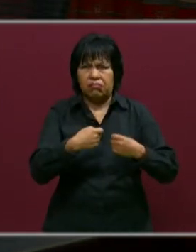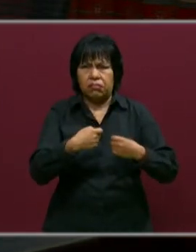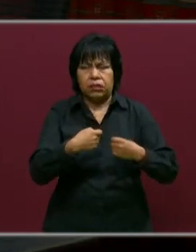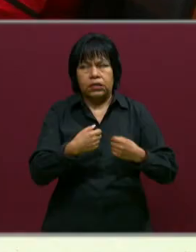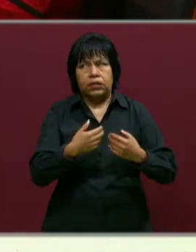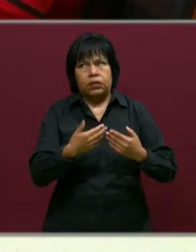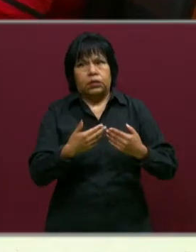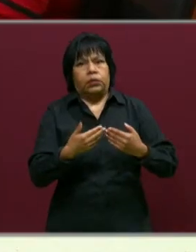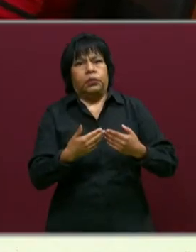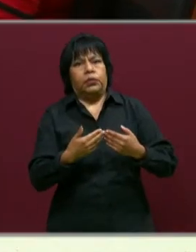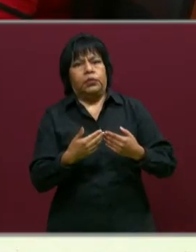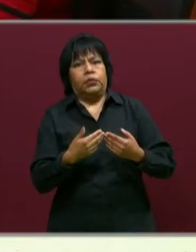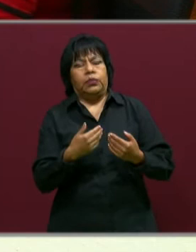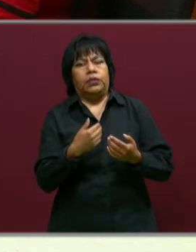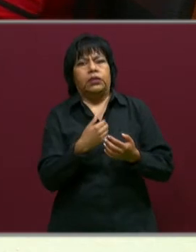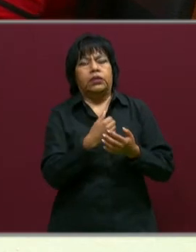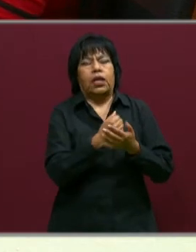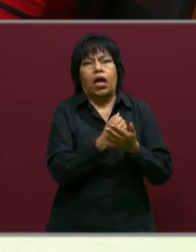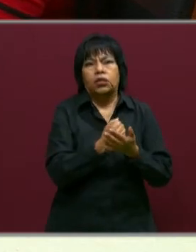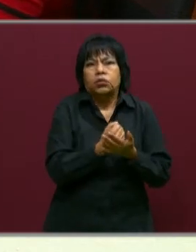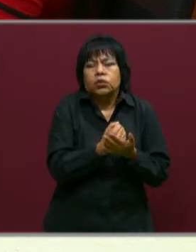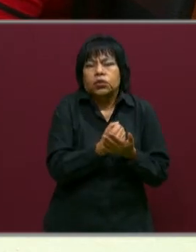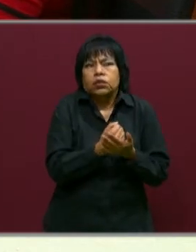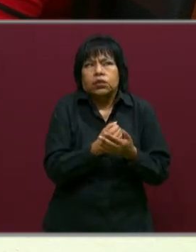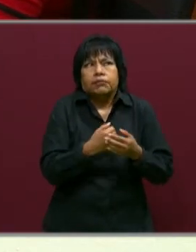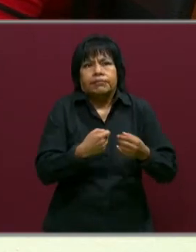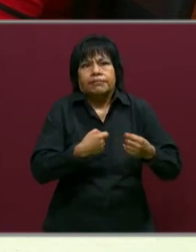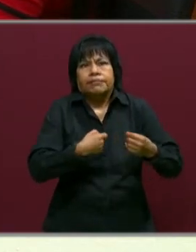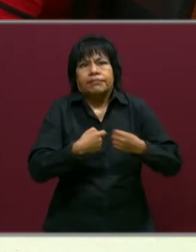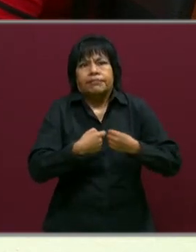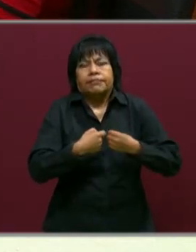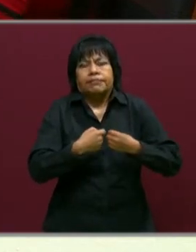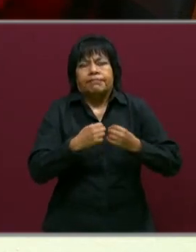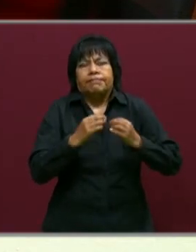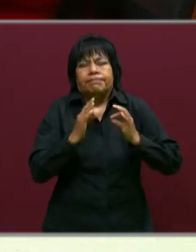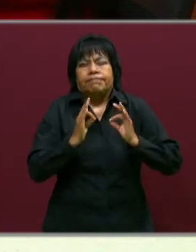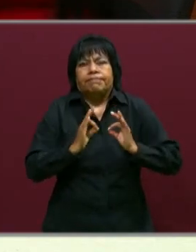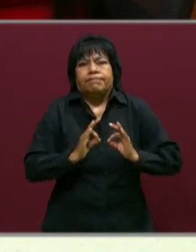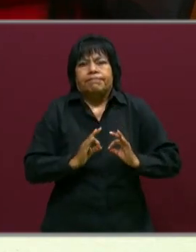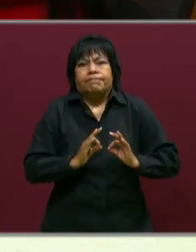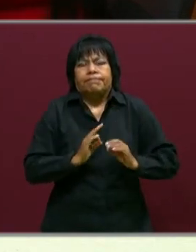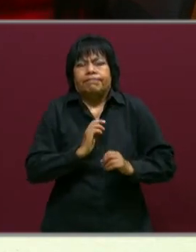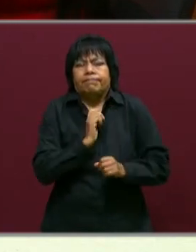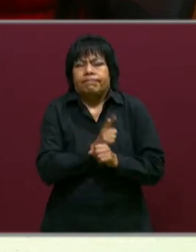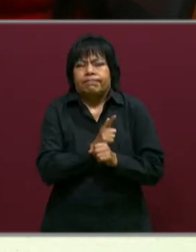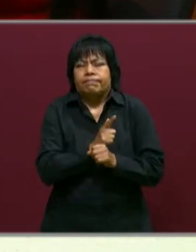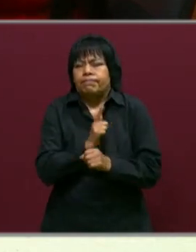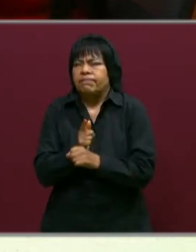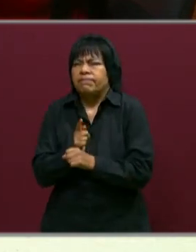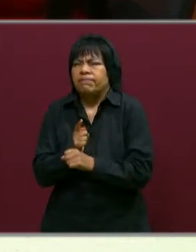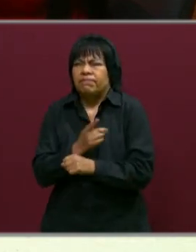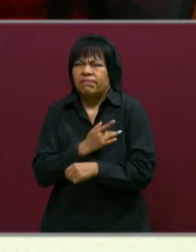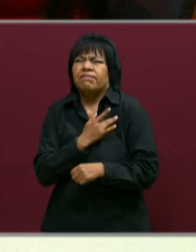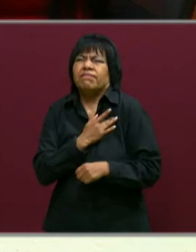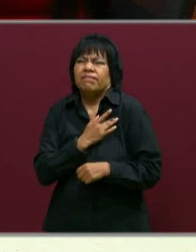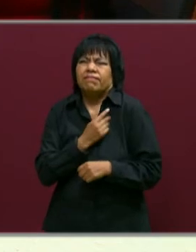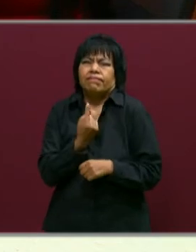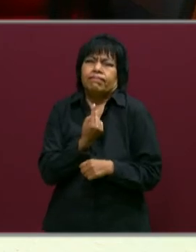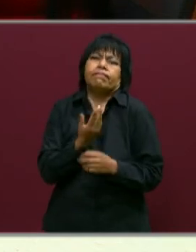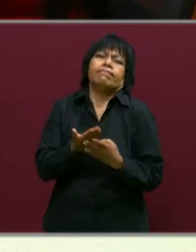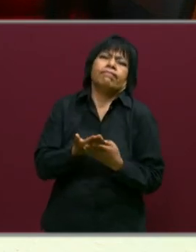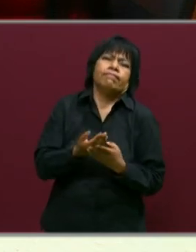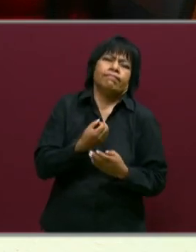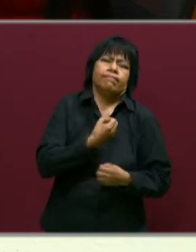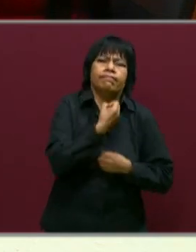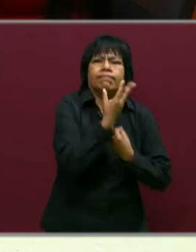y ayudar a regular, a controlar esa emoción y las identifique, ¿no? Sobre todo que las identifique, que